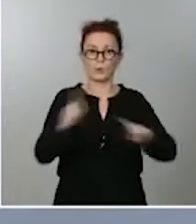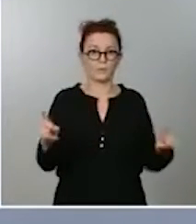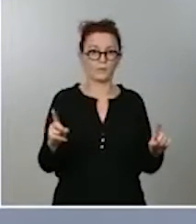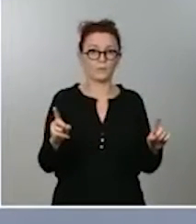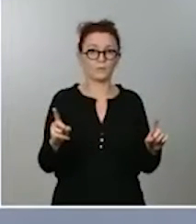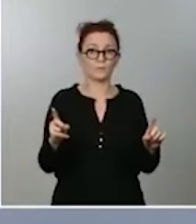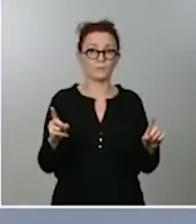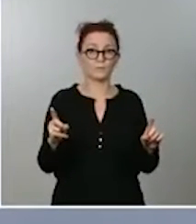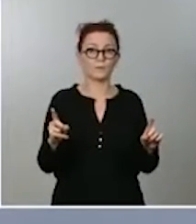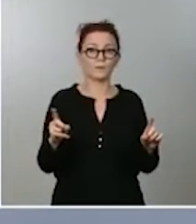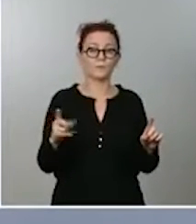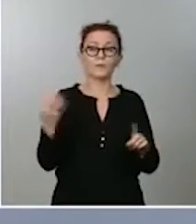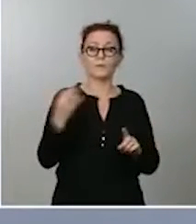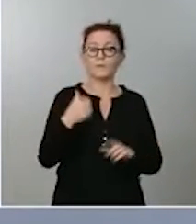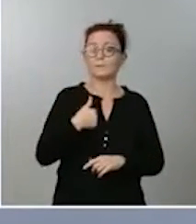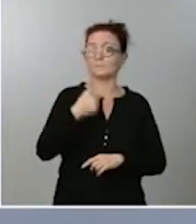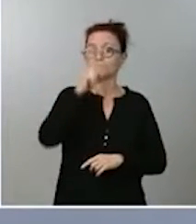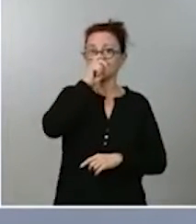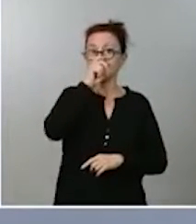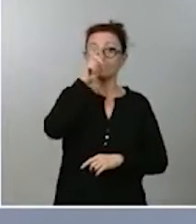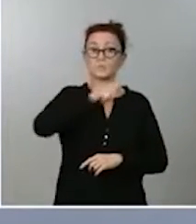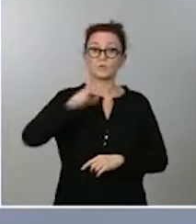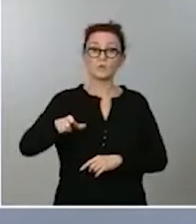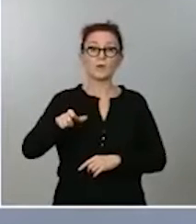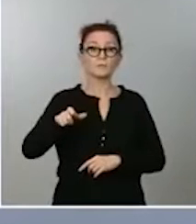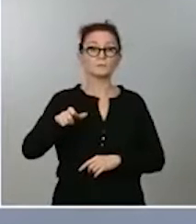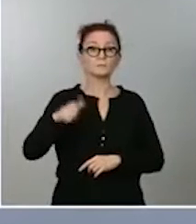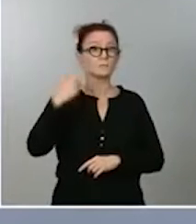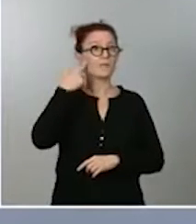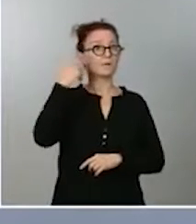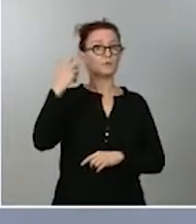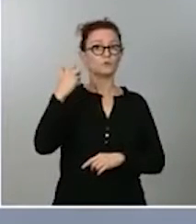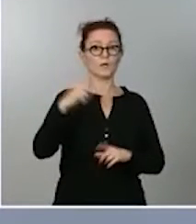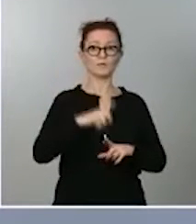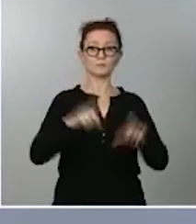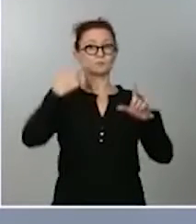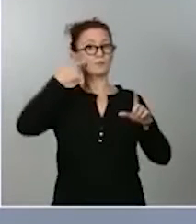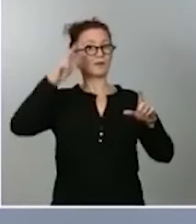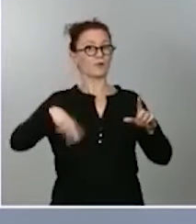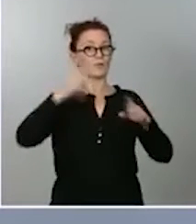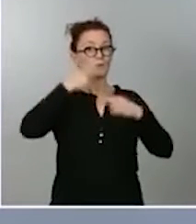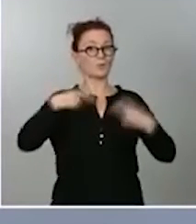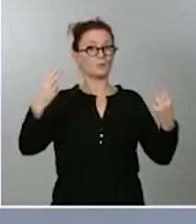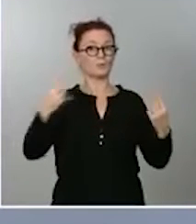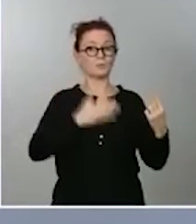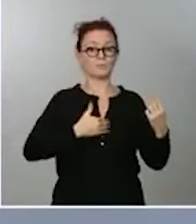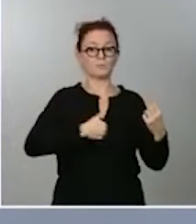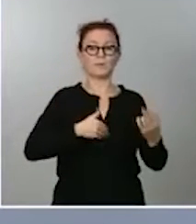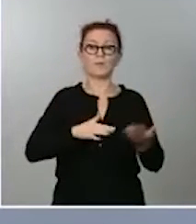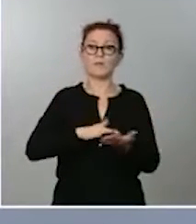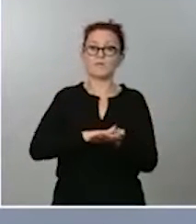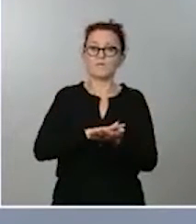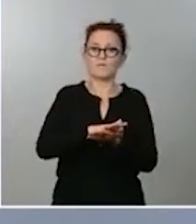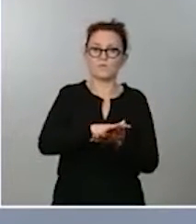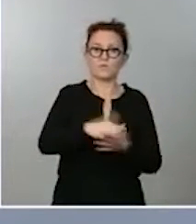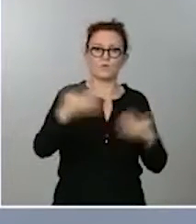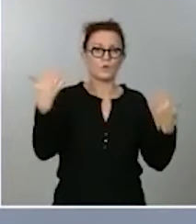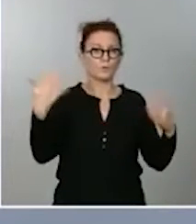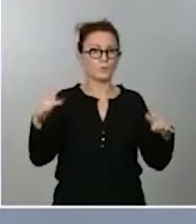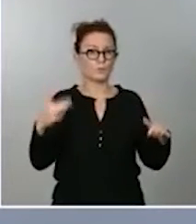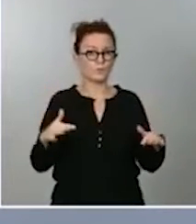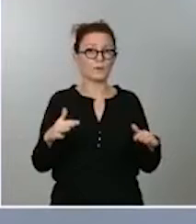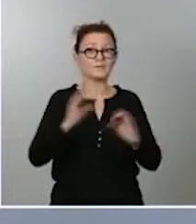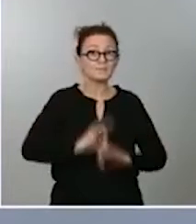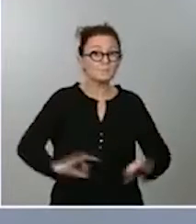que estas personas famosas o de notoriedad pública ejercen un rol de influencia enorme, especialmente entre las personas